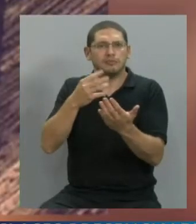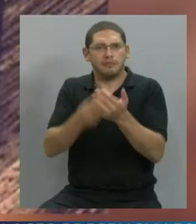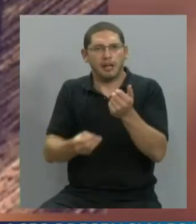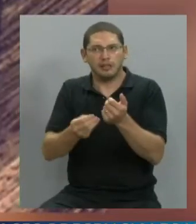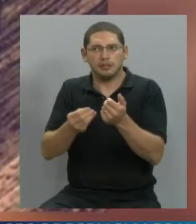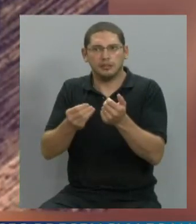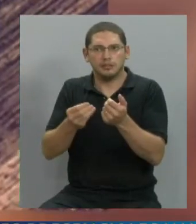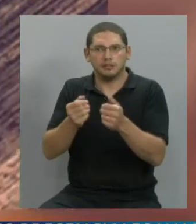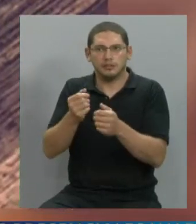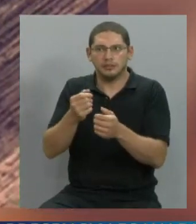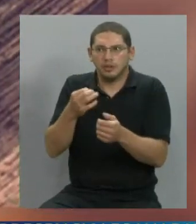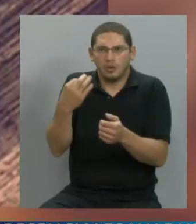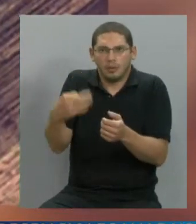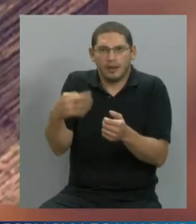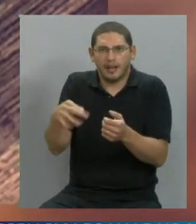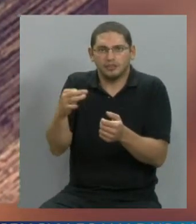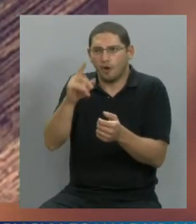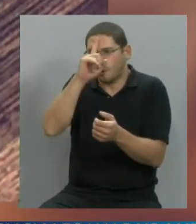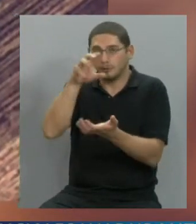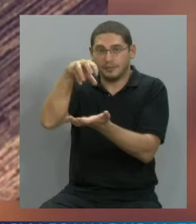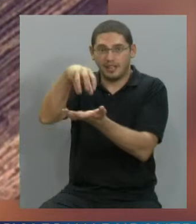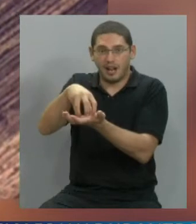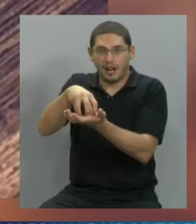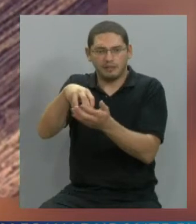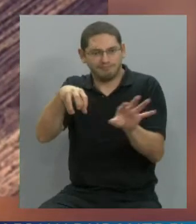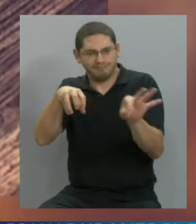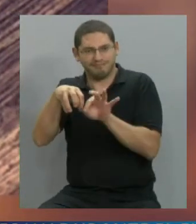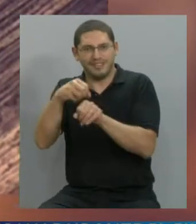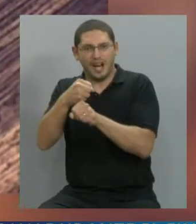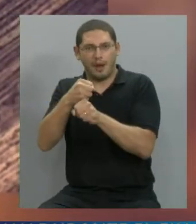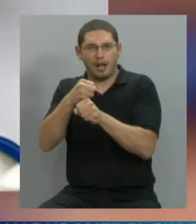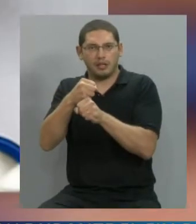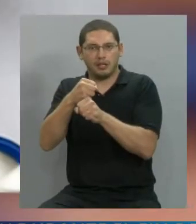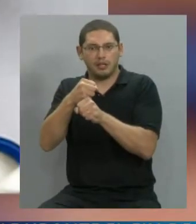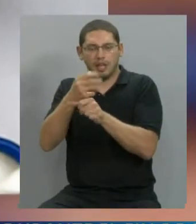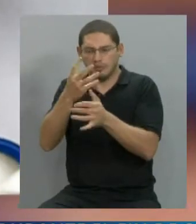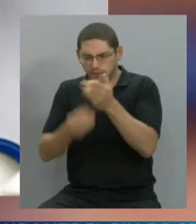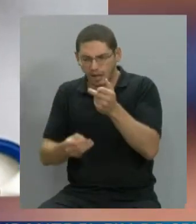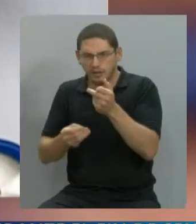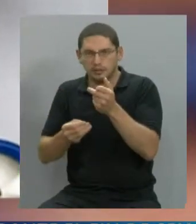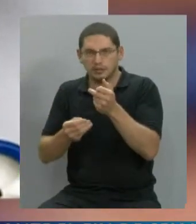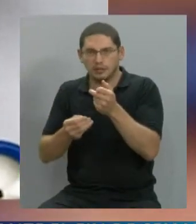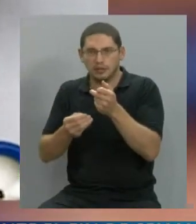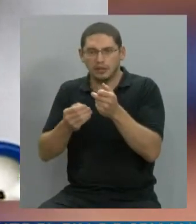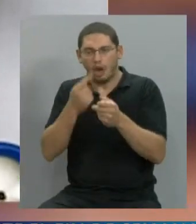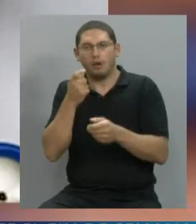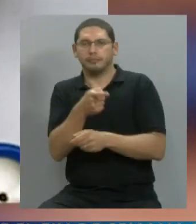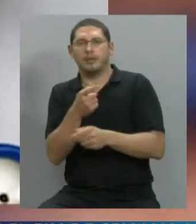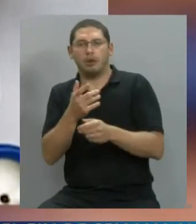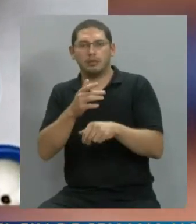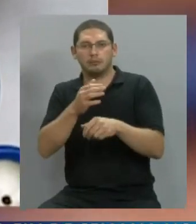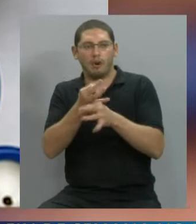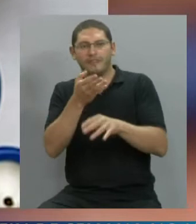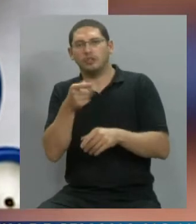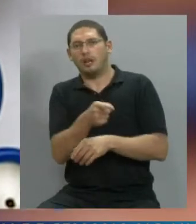también se debe penalizar a la clínica que lo contrata, ¿no? Porque todavía está poniendo en riesgo esa clínica con ese anestesista a otros